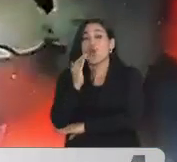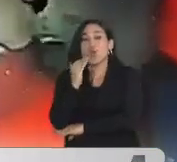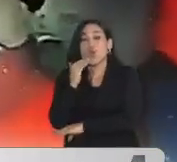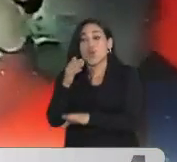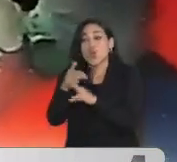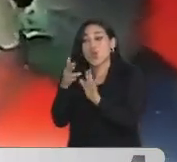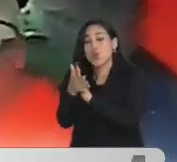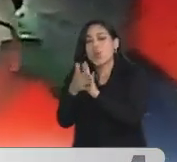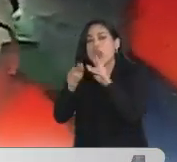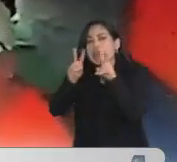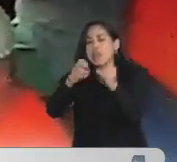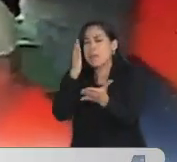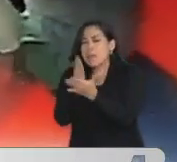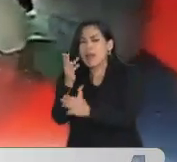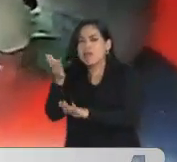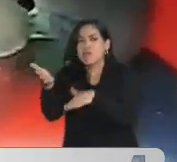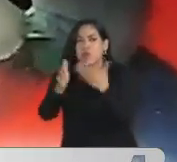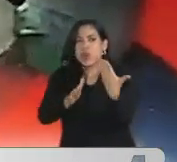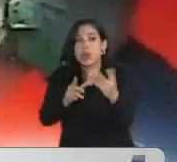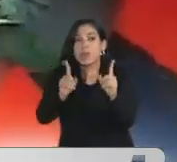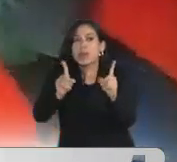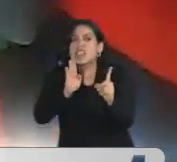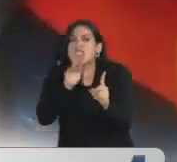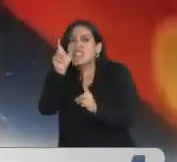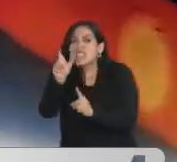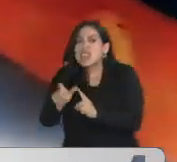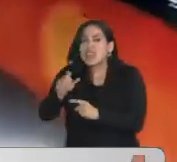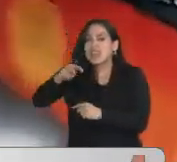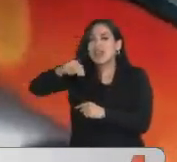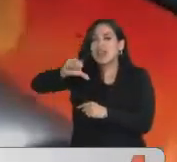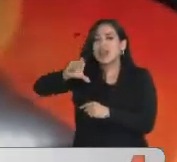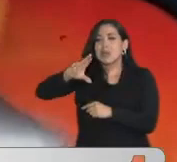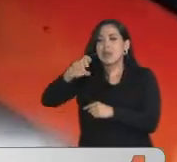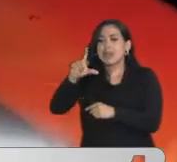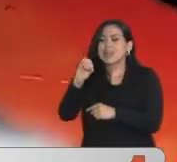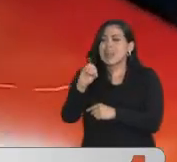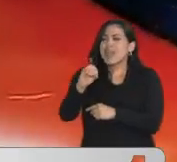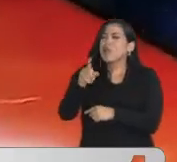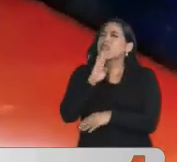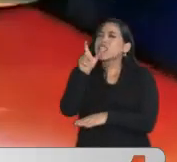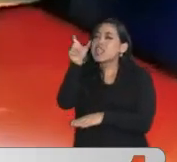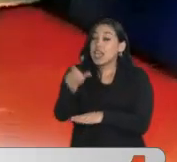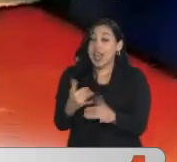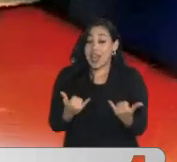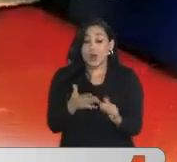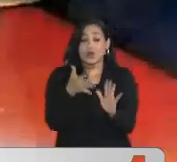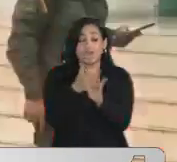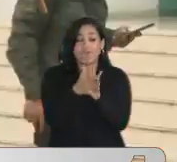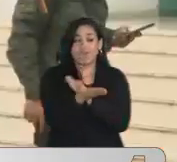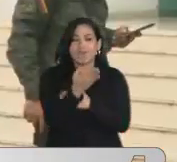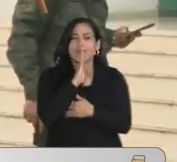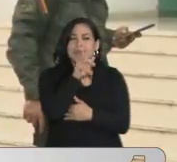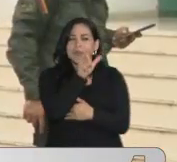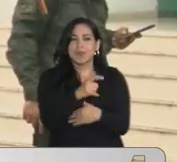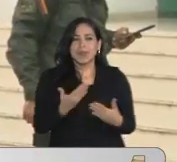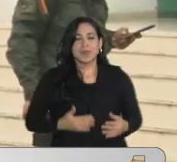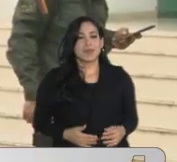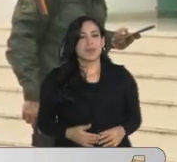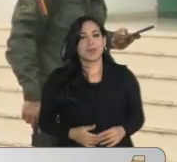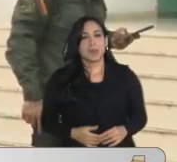sobre este crimen. Pero, ¿quién era Marcelo Pecci? En el siguiente informe les contamos.